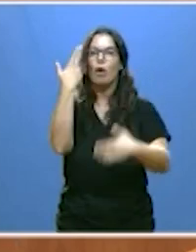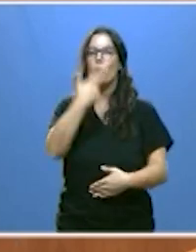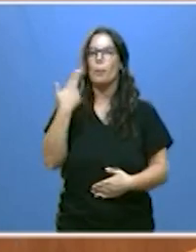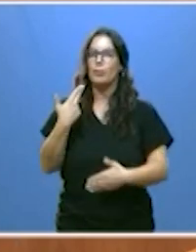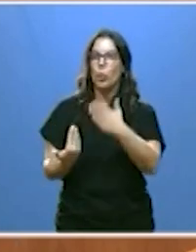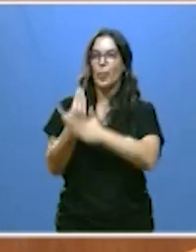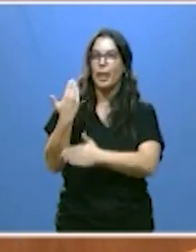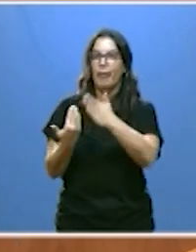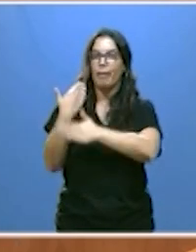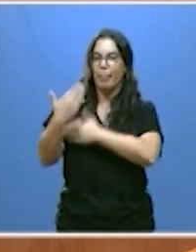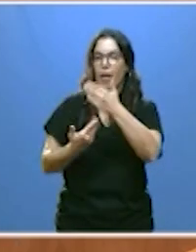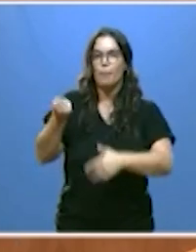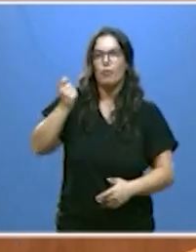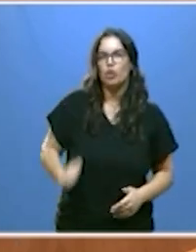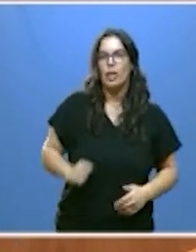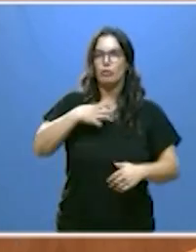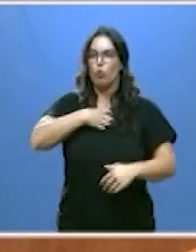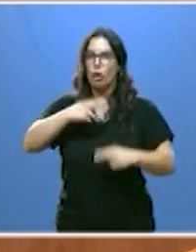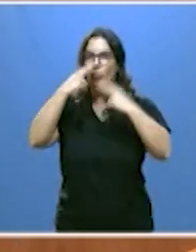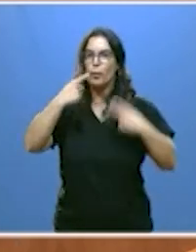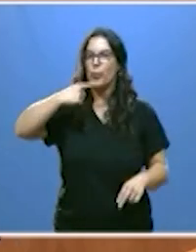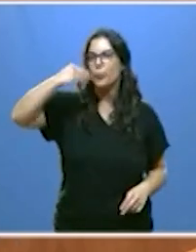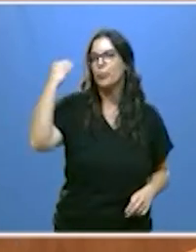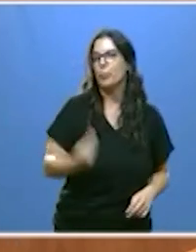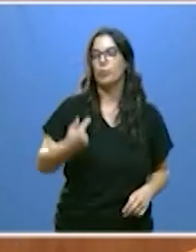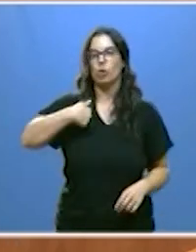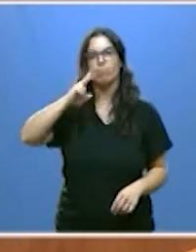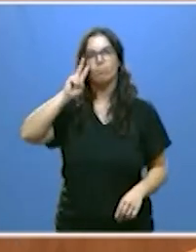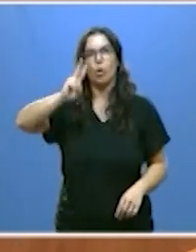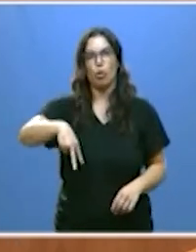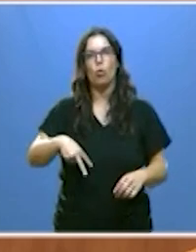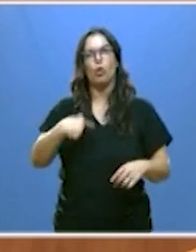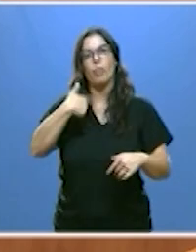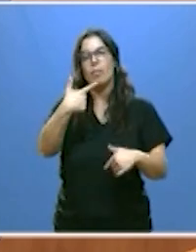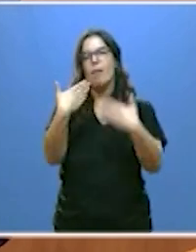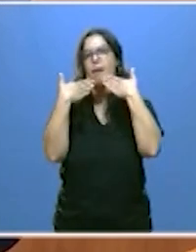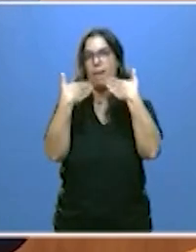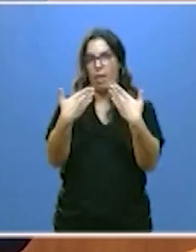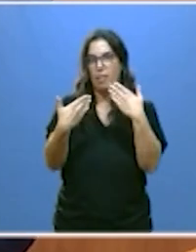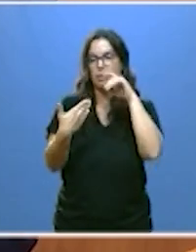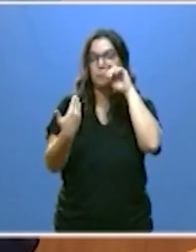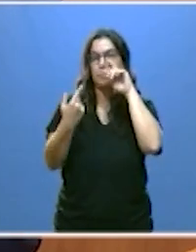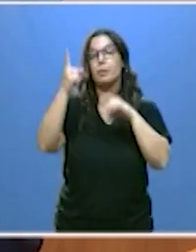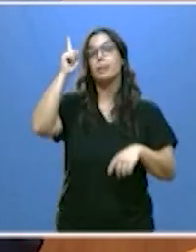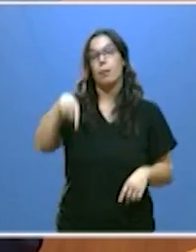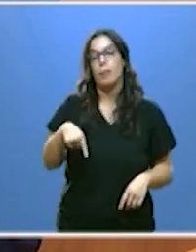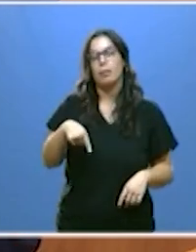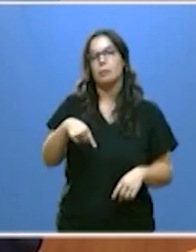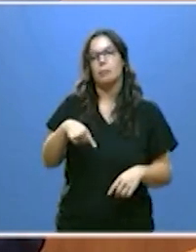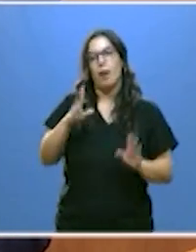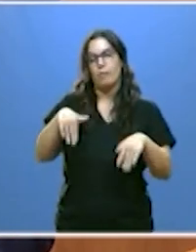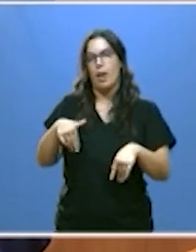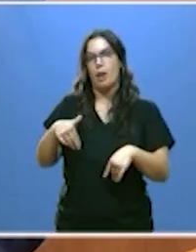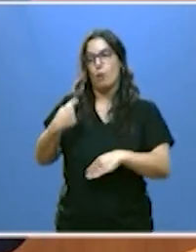unos extraordinarios profesionales públicos que reconozco y que agradezco y también que nos obliga a